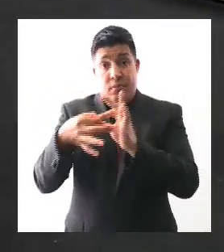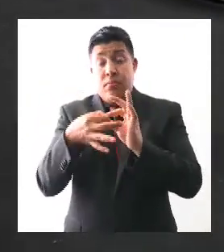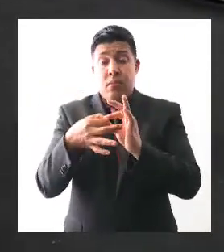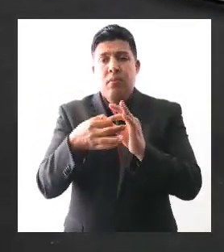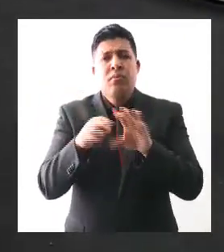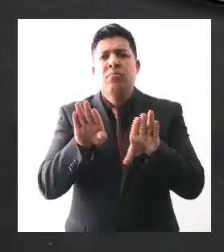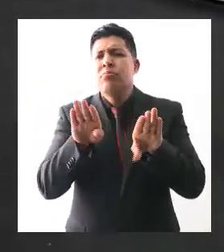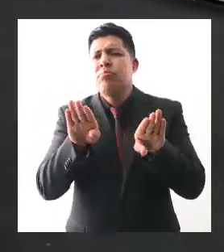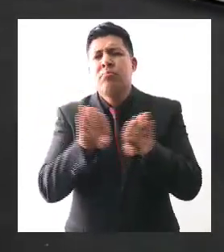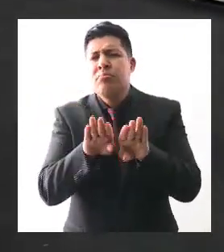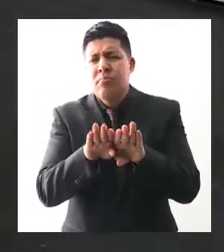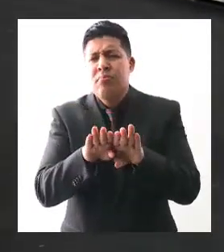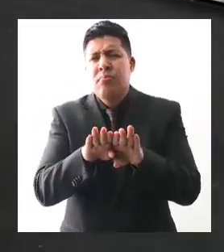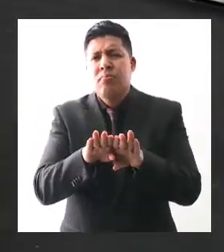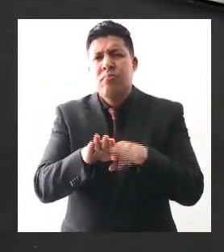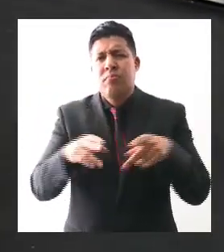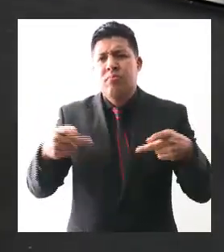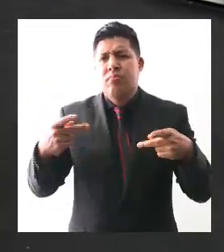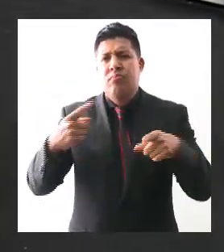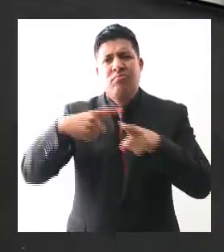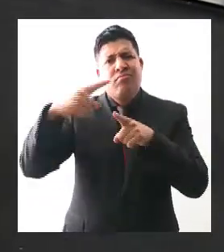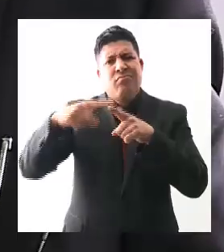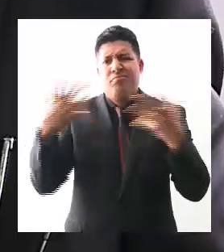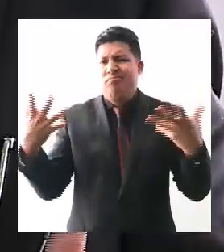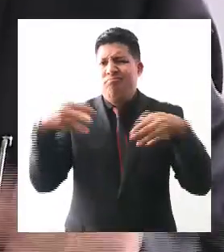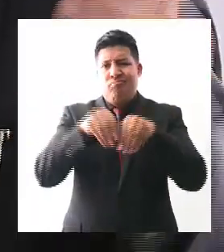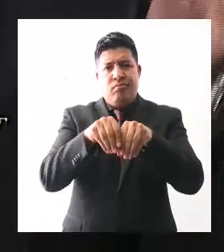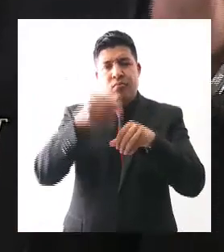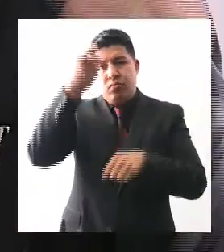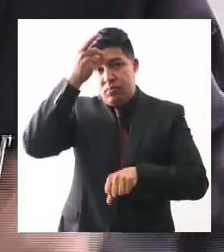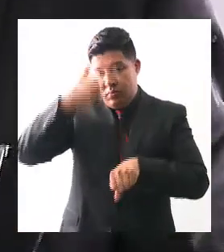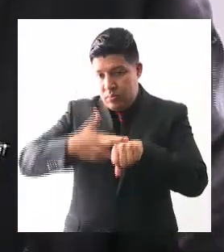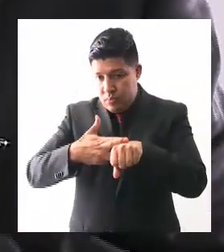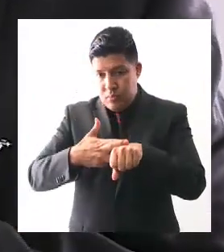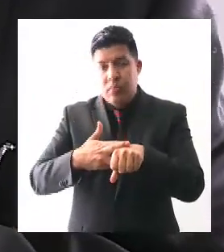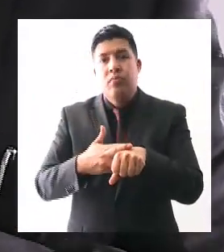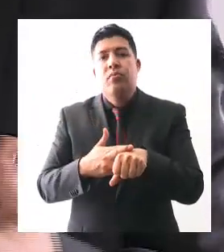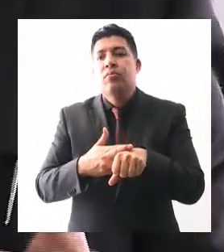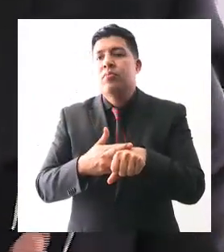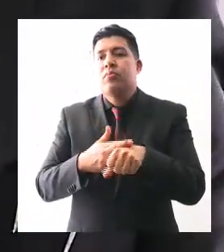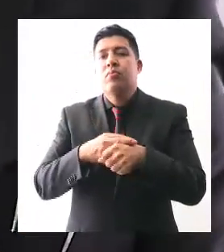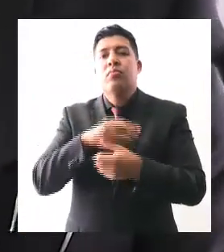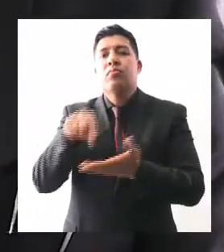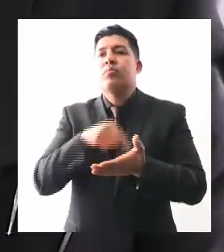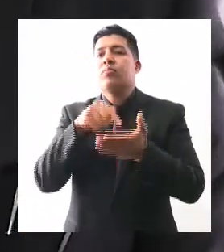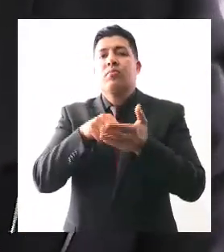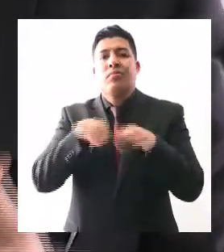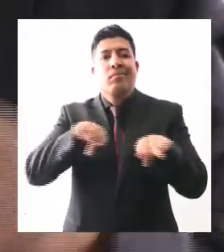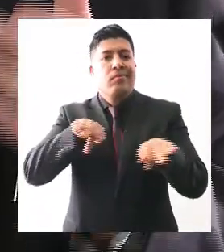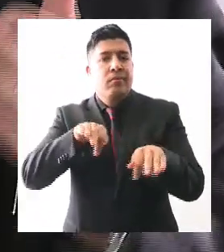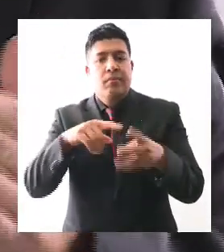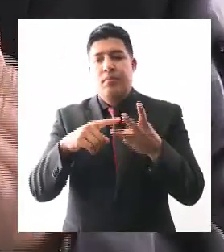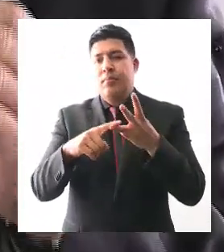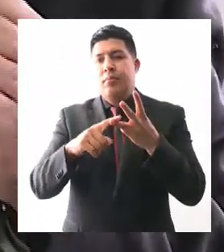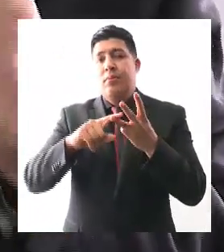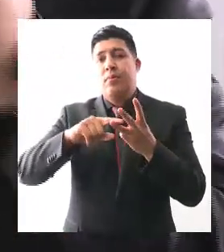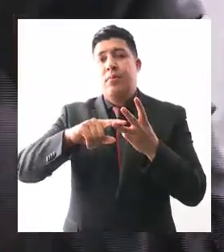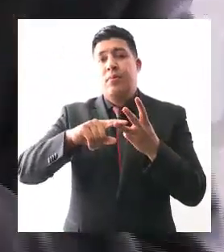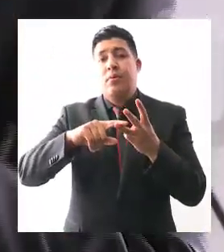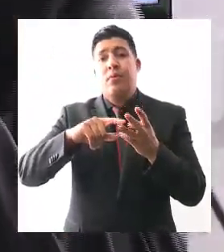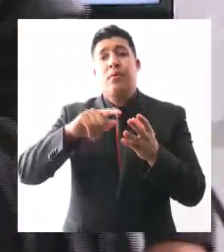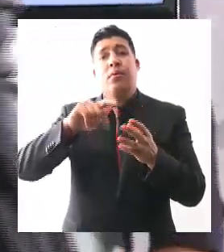los que intervenimos en su implementación? Desde los directivos, las áreas operativas, las áreas técnicas. Y bueno,